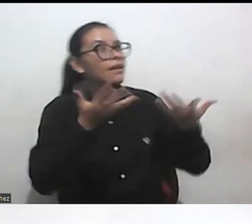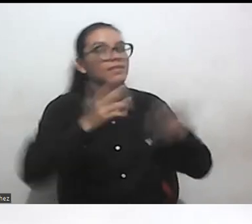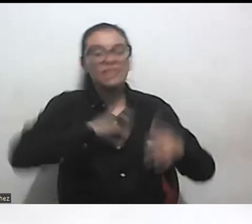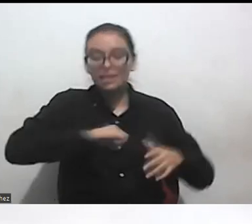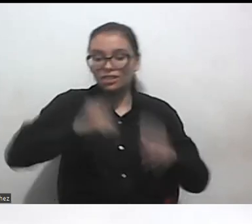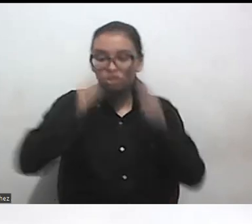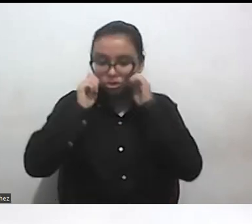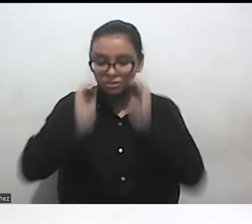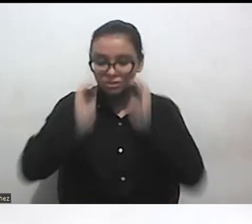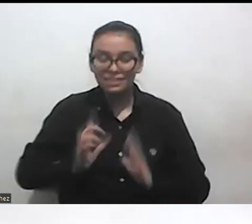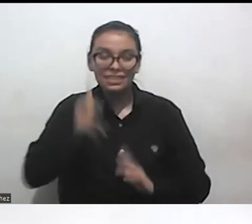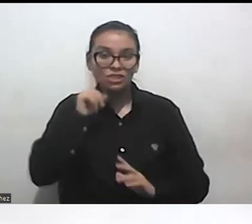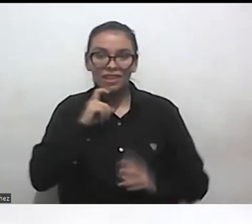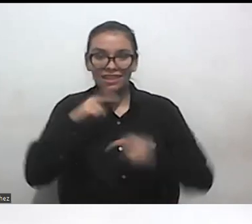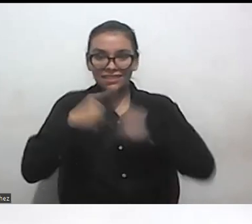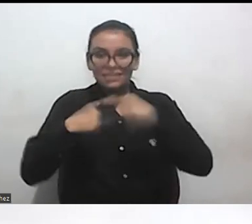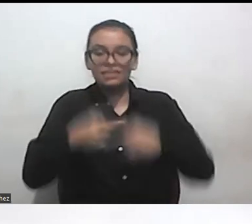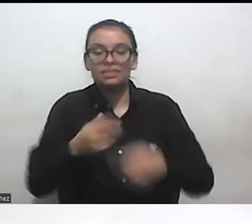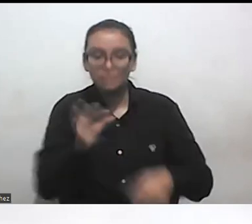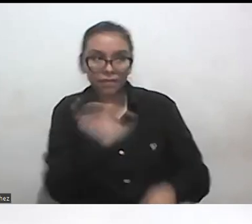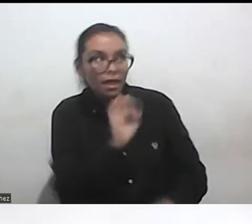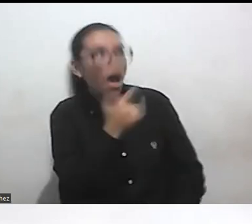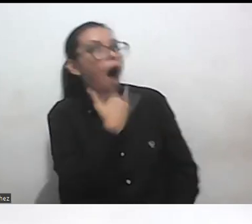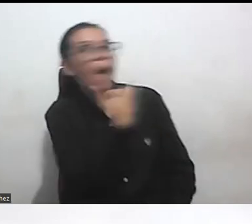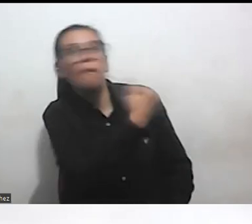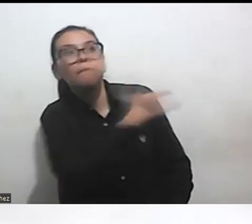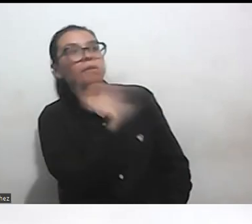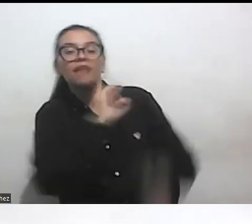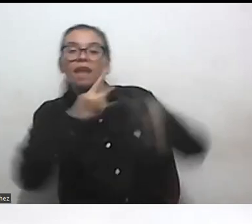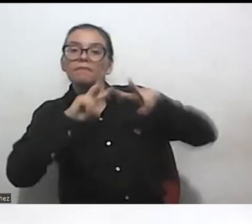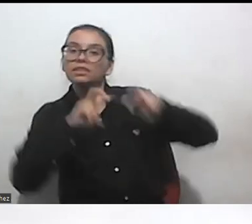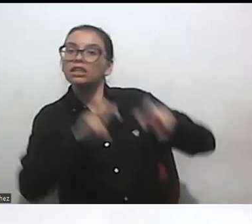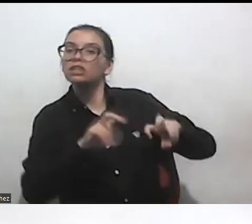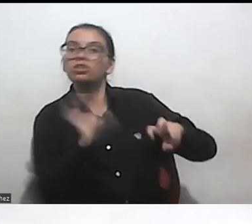reproductivos o sea y entonces cuando hablan